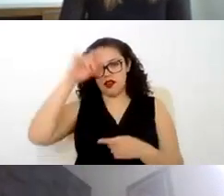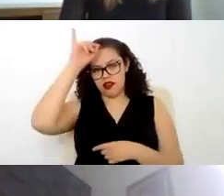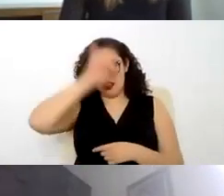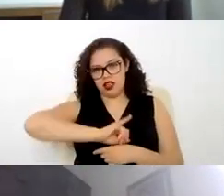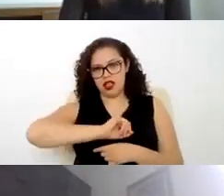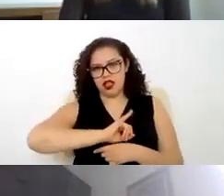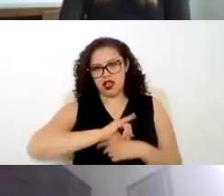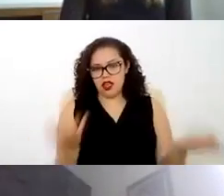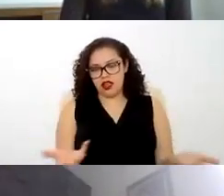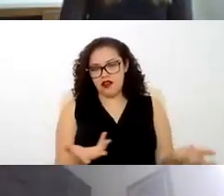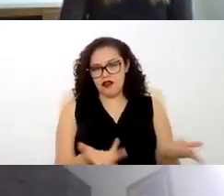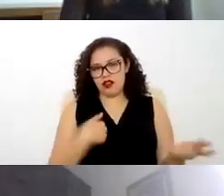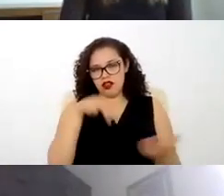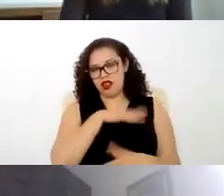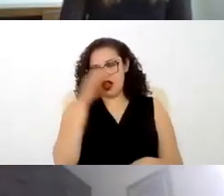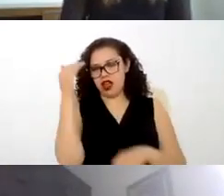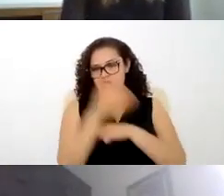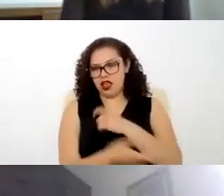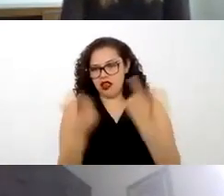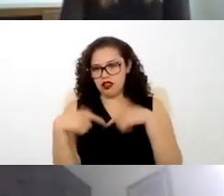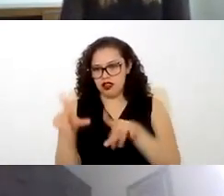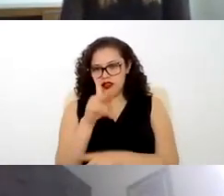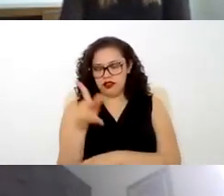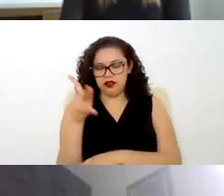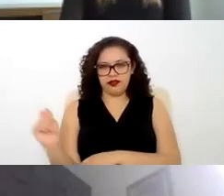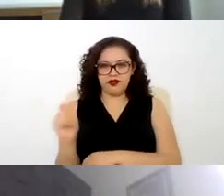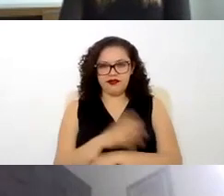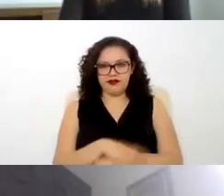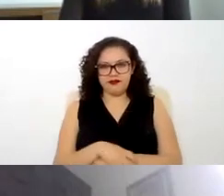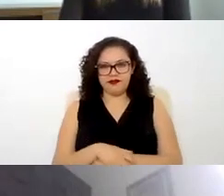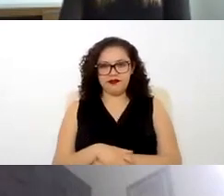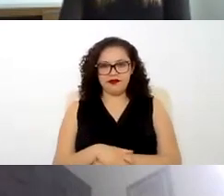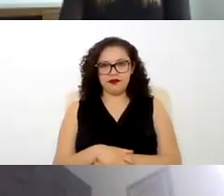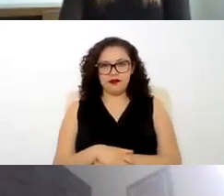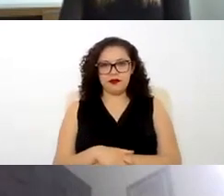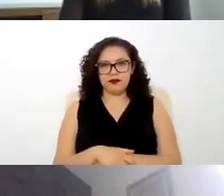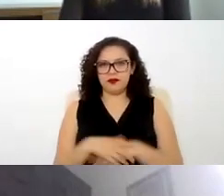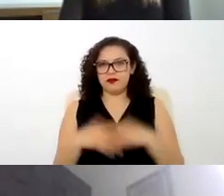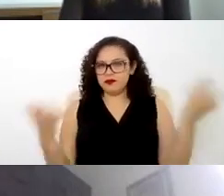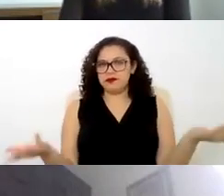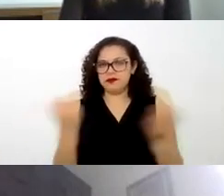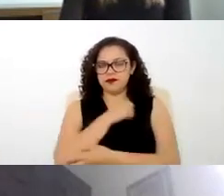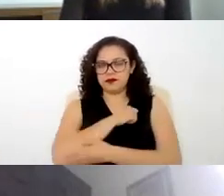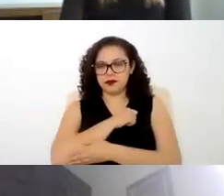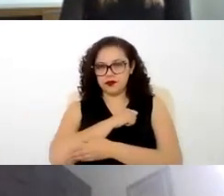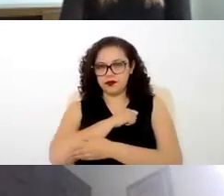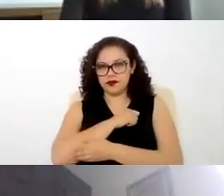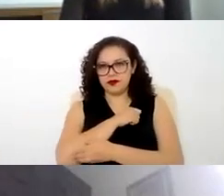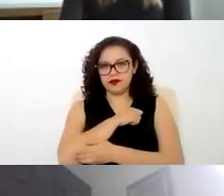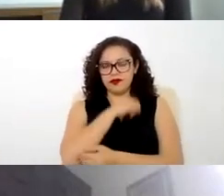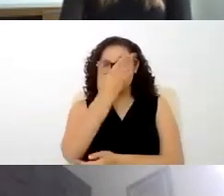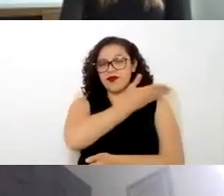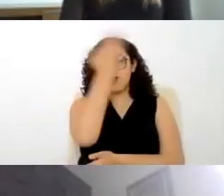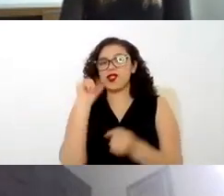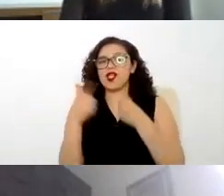damos fin a nuestra presentación y pues no sé si tengan alguna